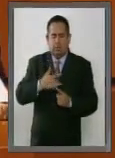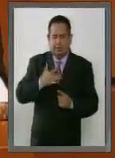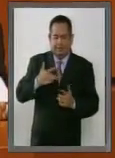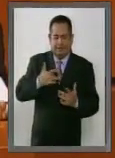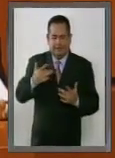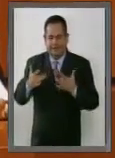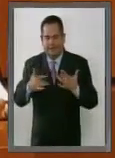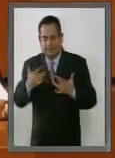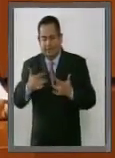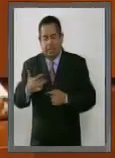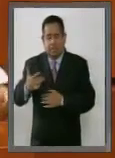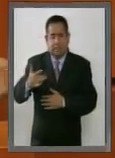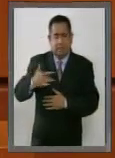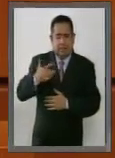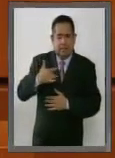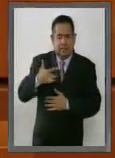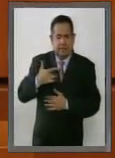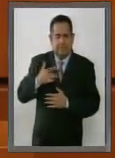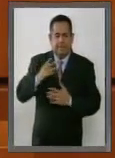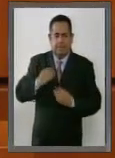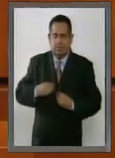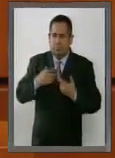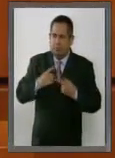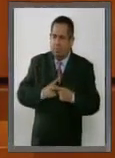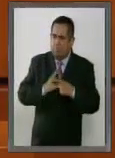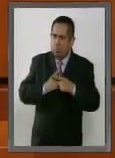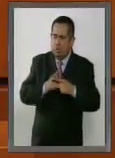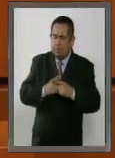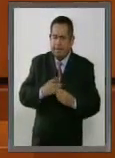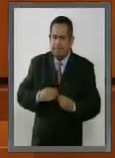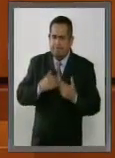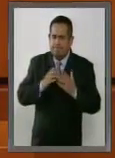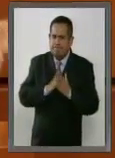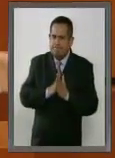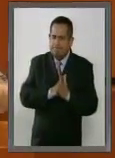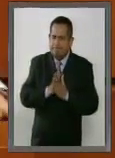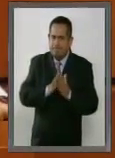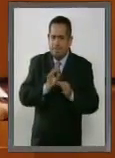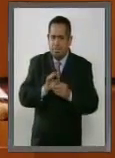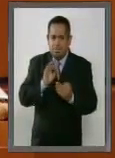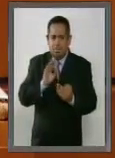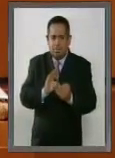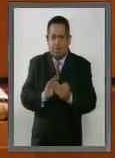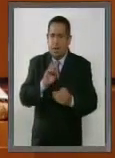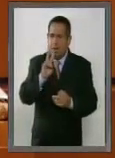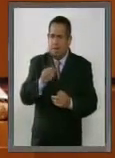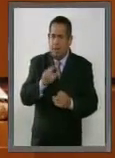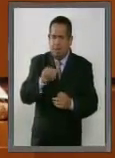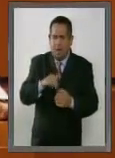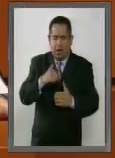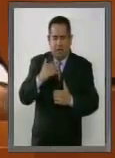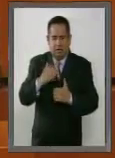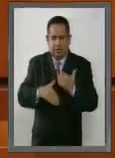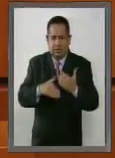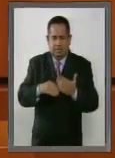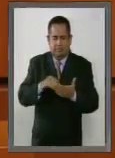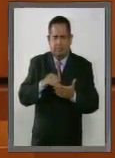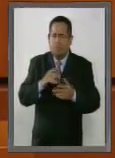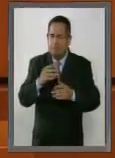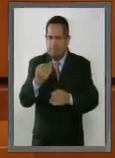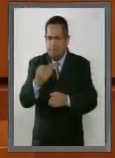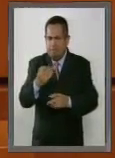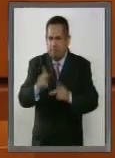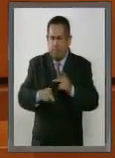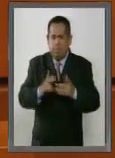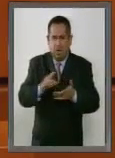Por un lado, con un ánimo favorable, dado que estamos cerca de arribar a la culminación parcial de un